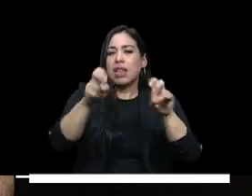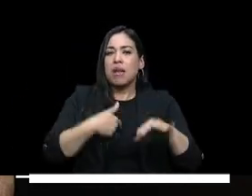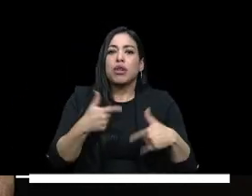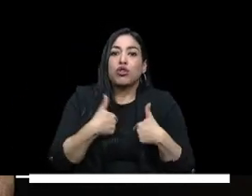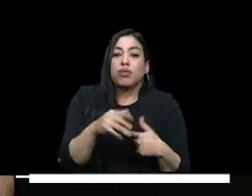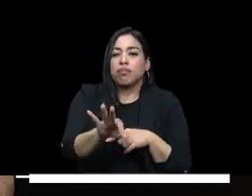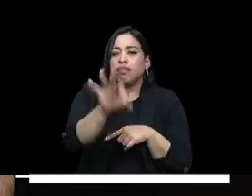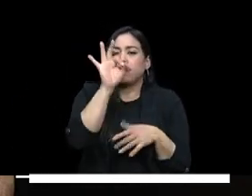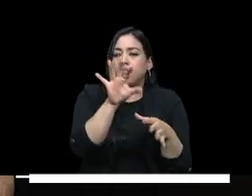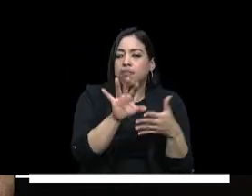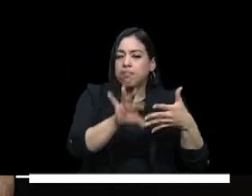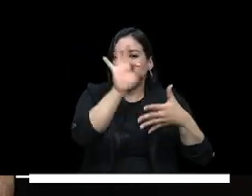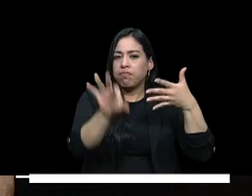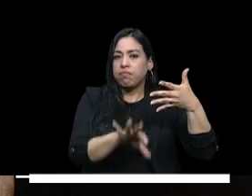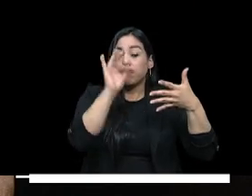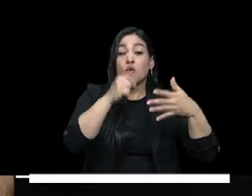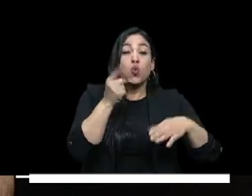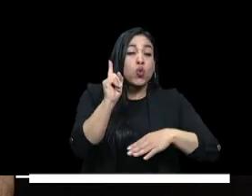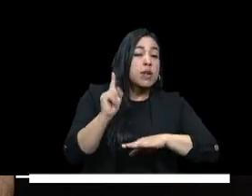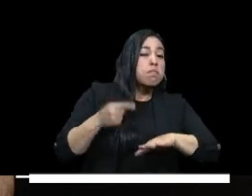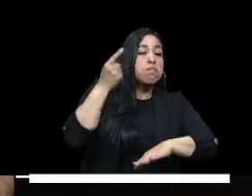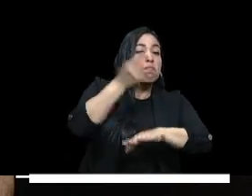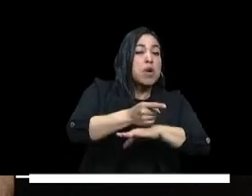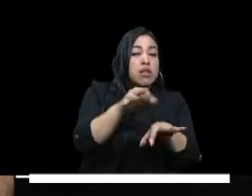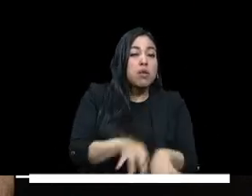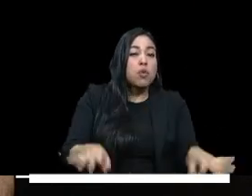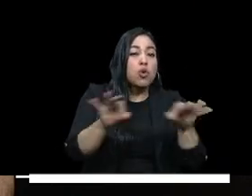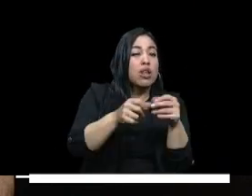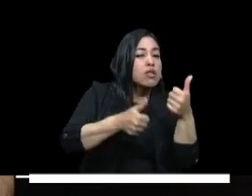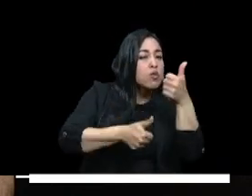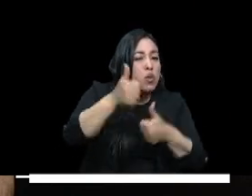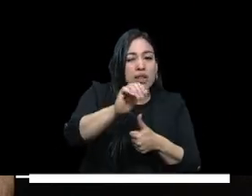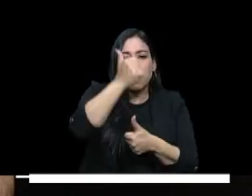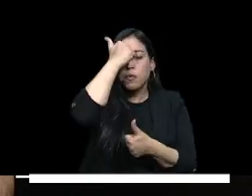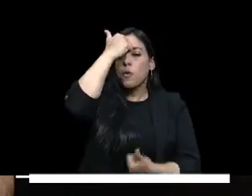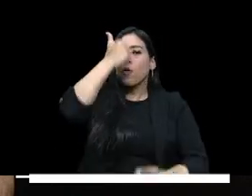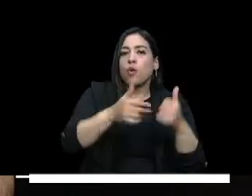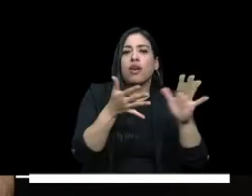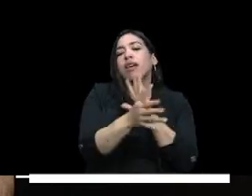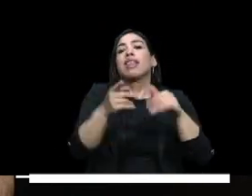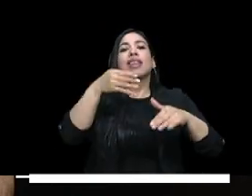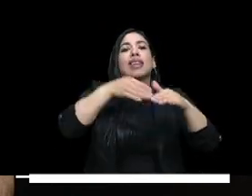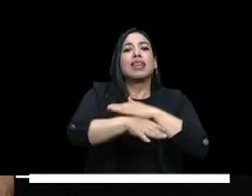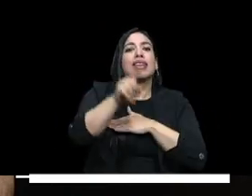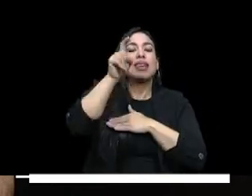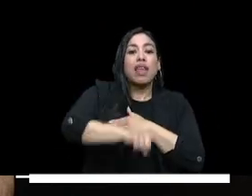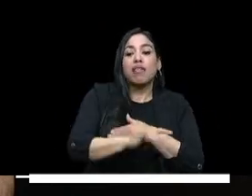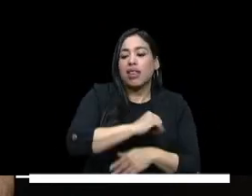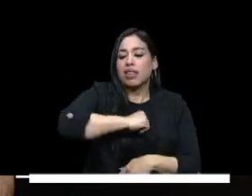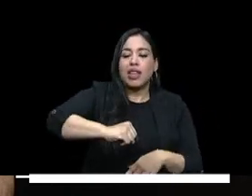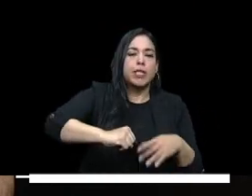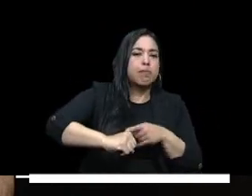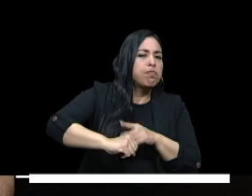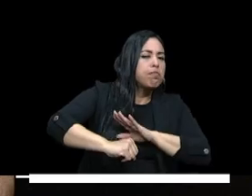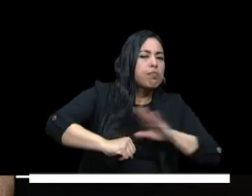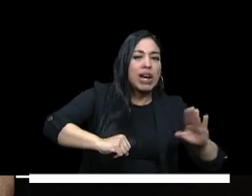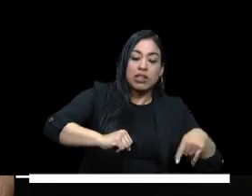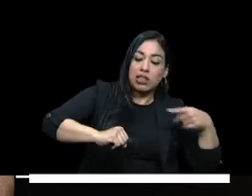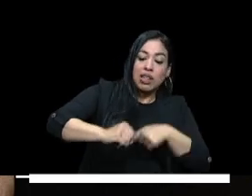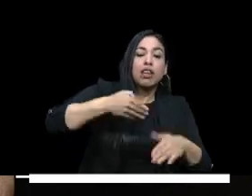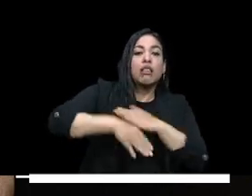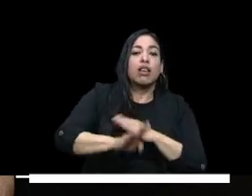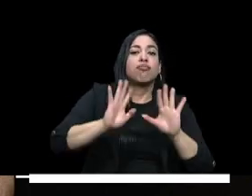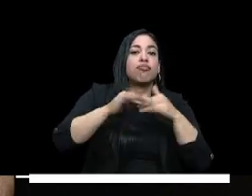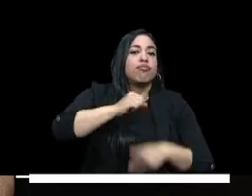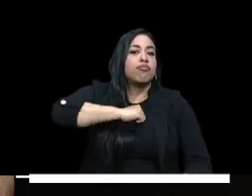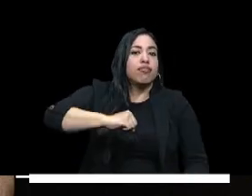quisiera destacar una disposición especial fundamental es garantizar el derecho fundamental a la